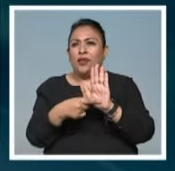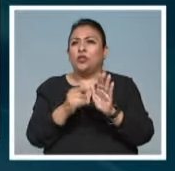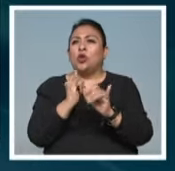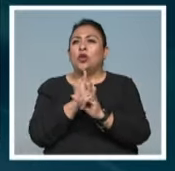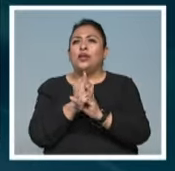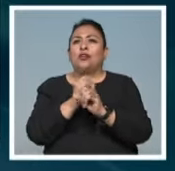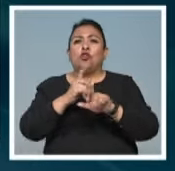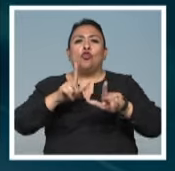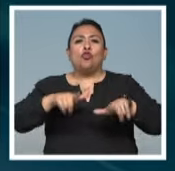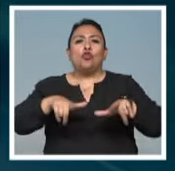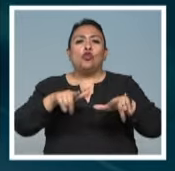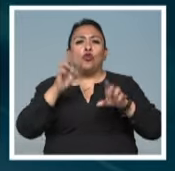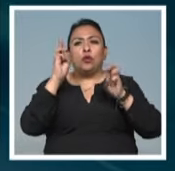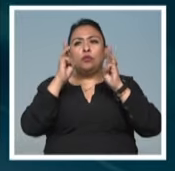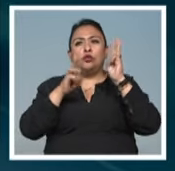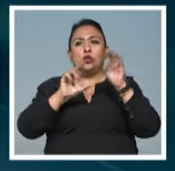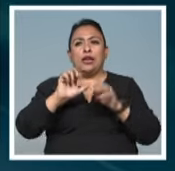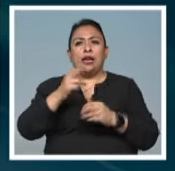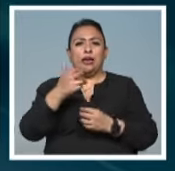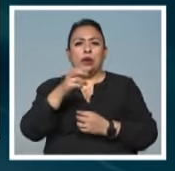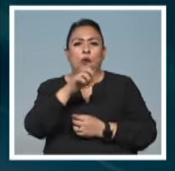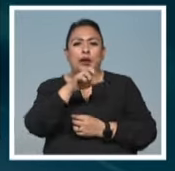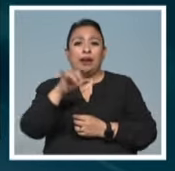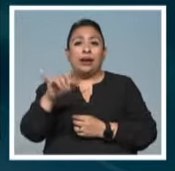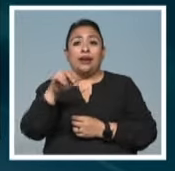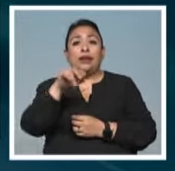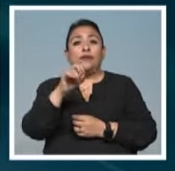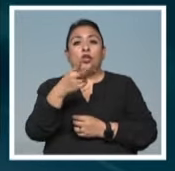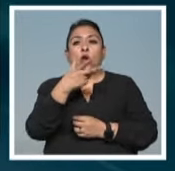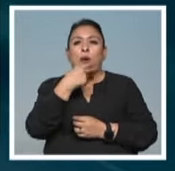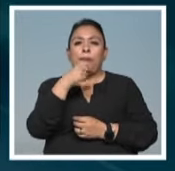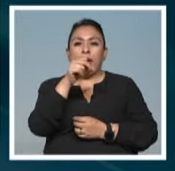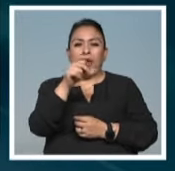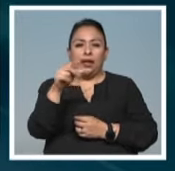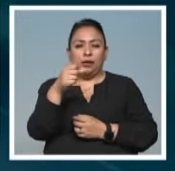del Museo Anahuacali. Noticias 22, Alberto Aranda.